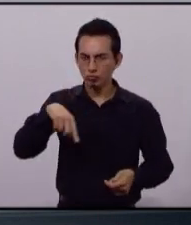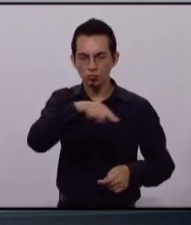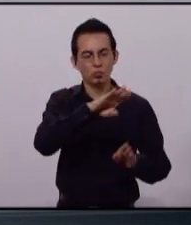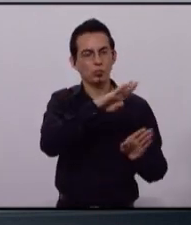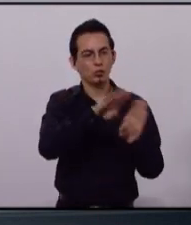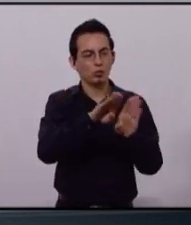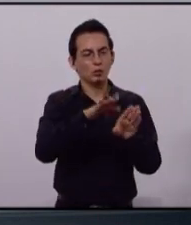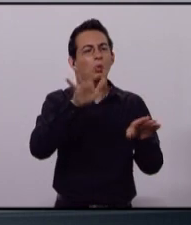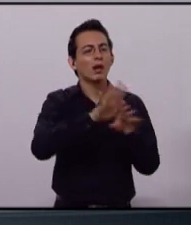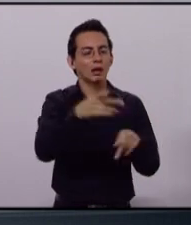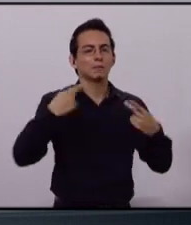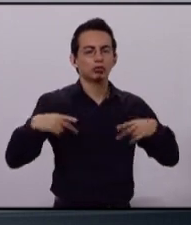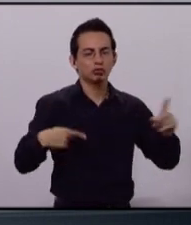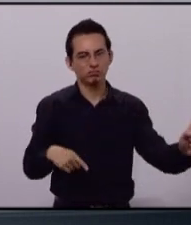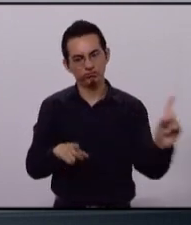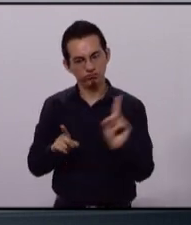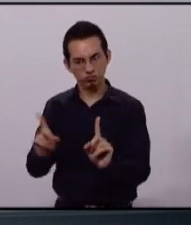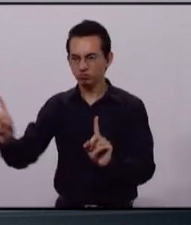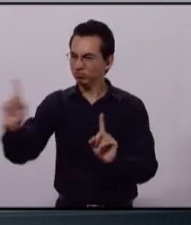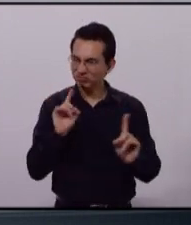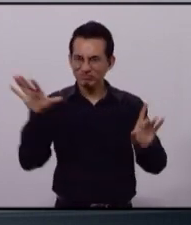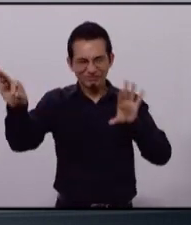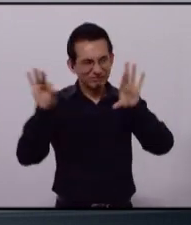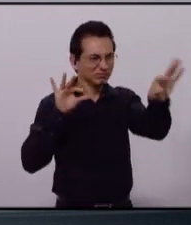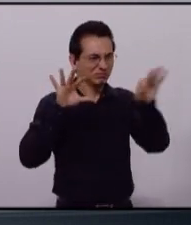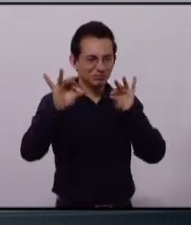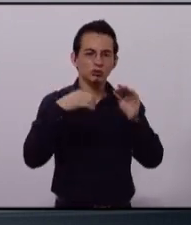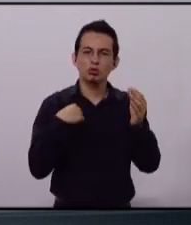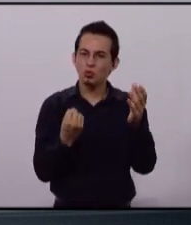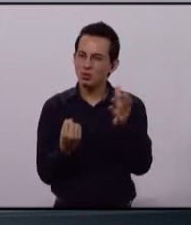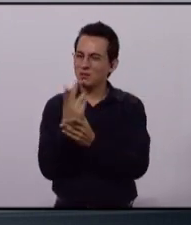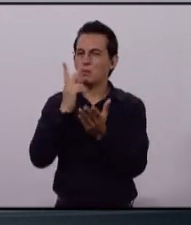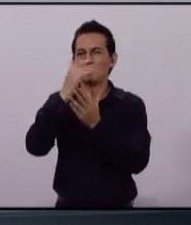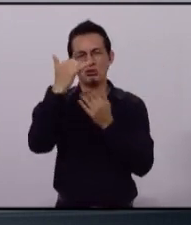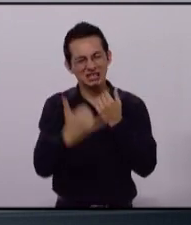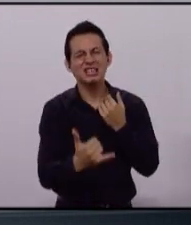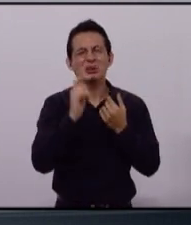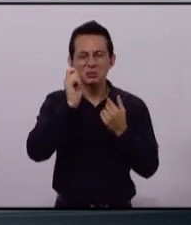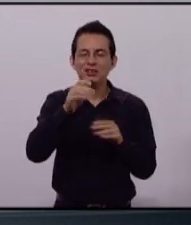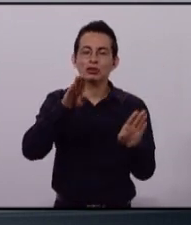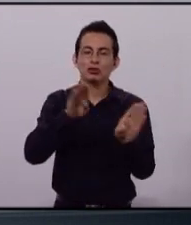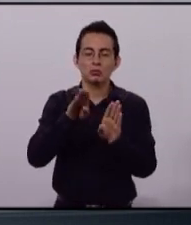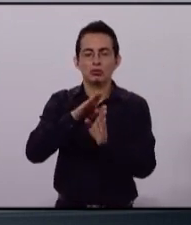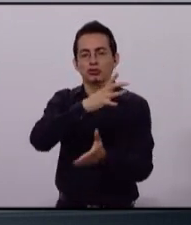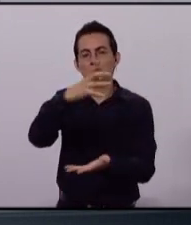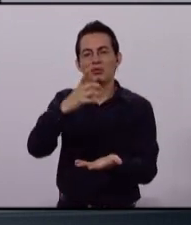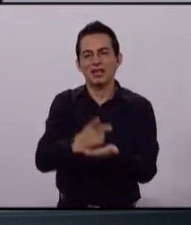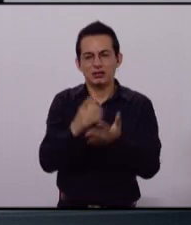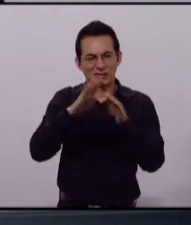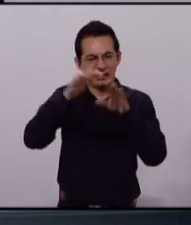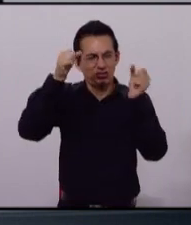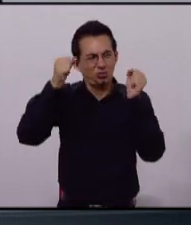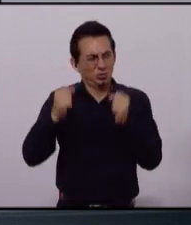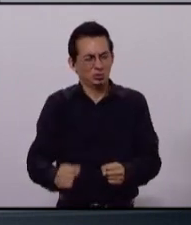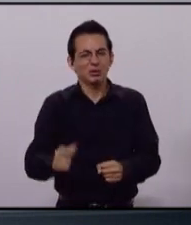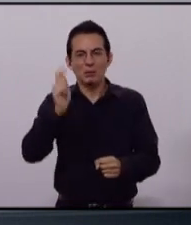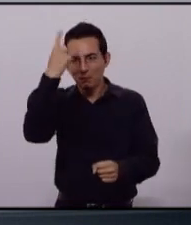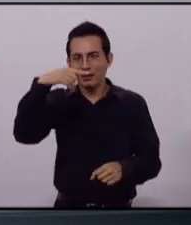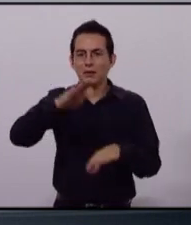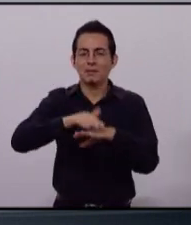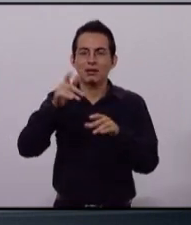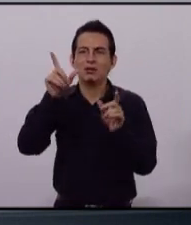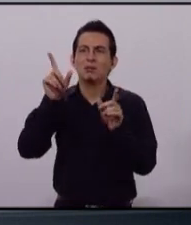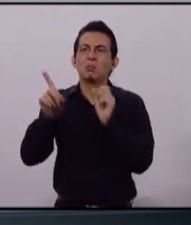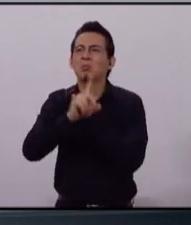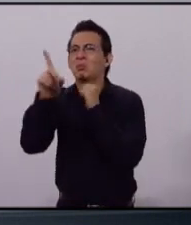forme parte de él. Detonaré la integración de un proyecto de ciudad segura que permita analizar la problemática de la